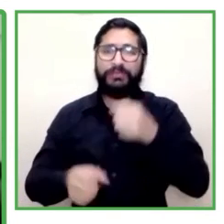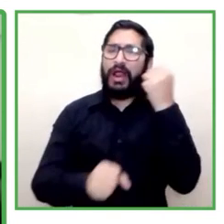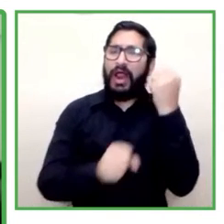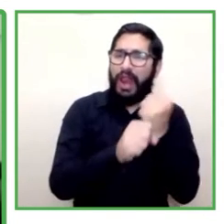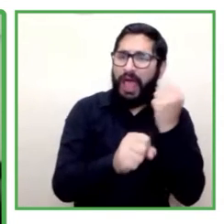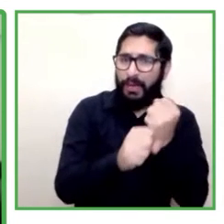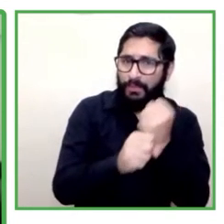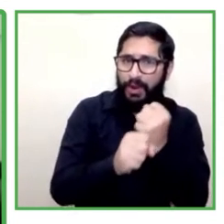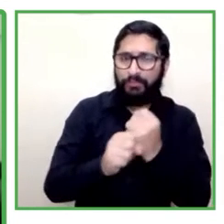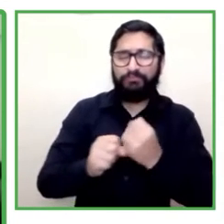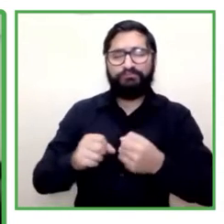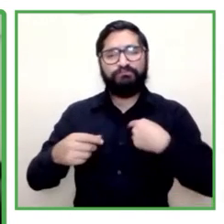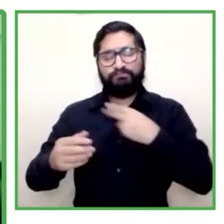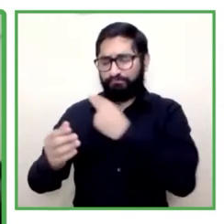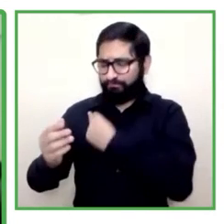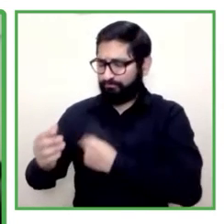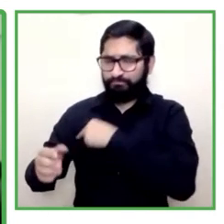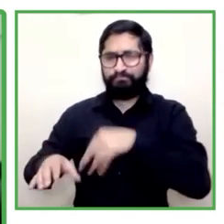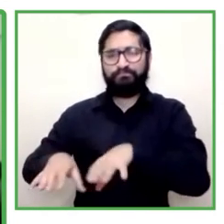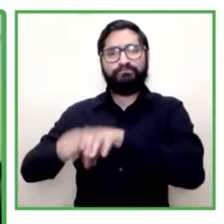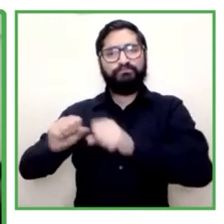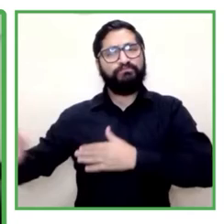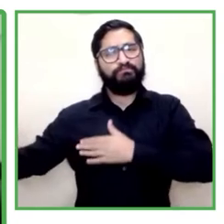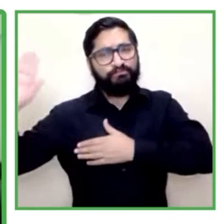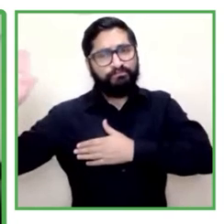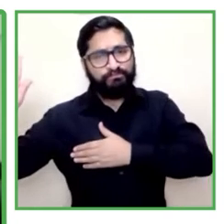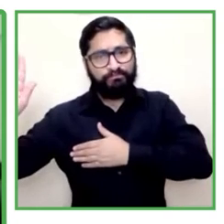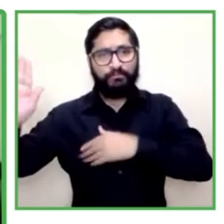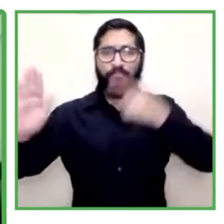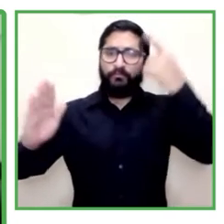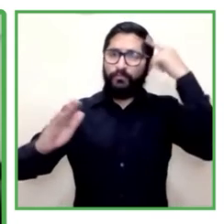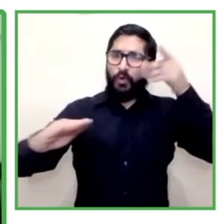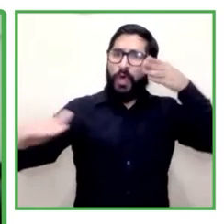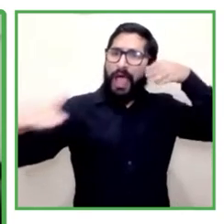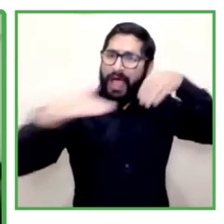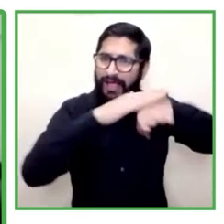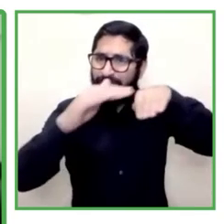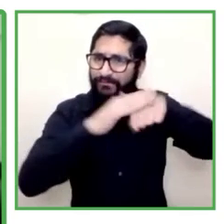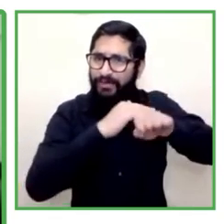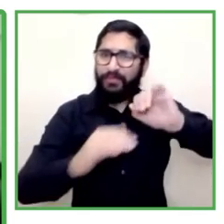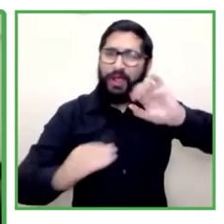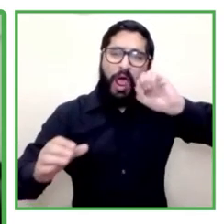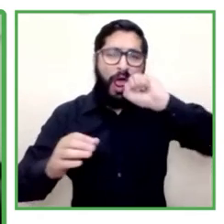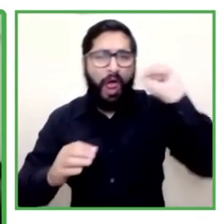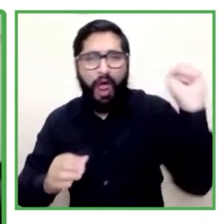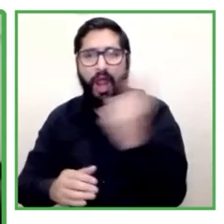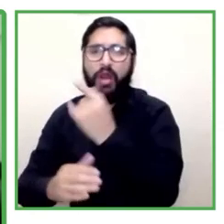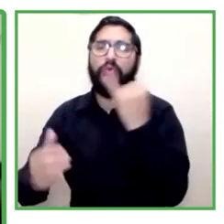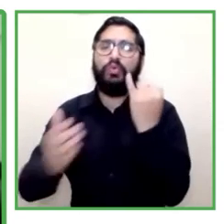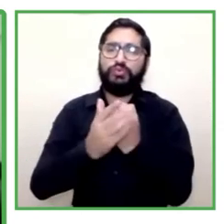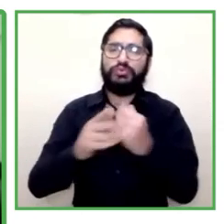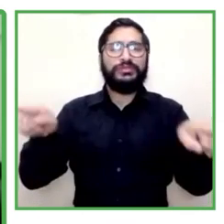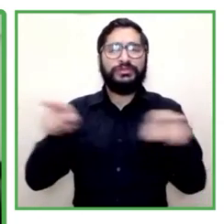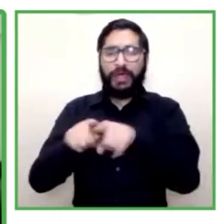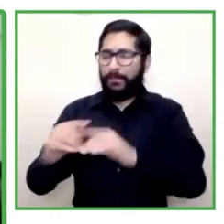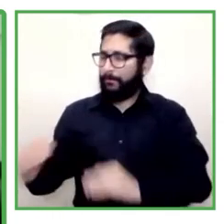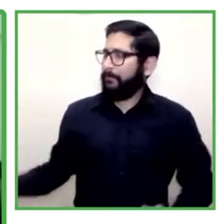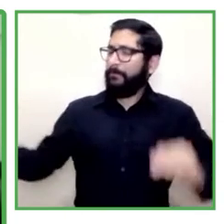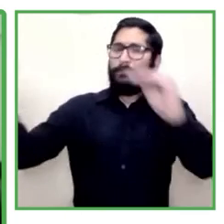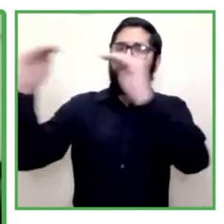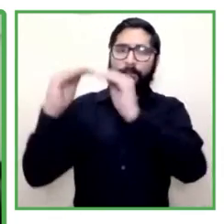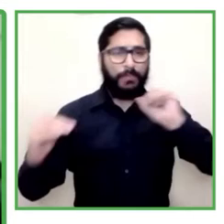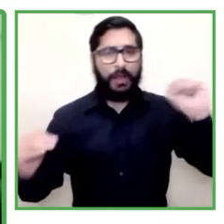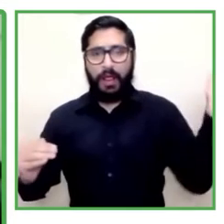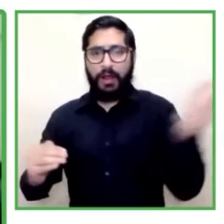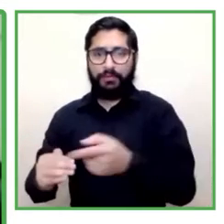incorporación de empleos decentes de las personas con discapacidad, en donde el factor de la capacitación y el rol de lo público, que son nuestros invitados,